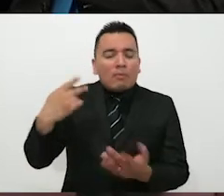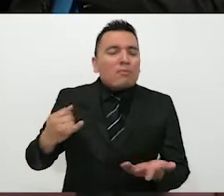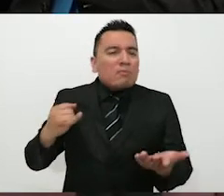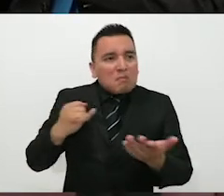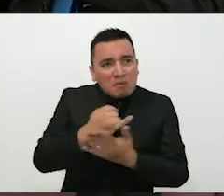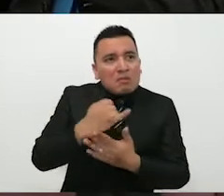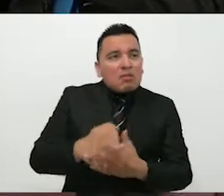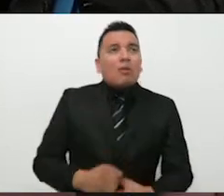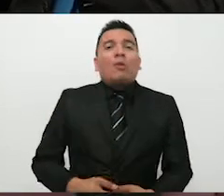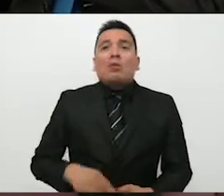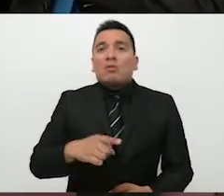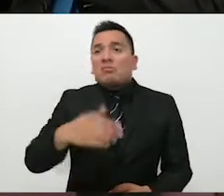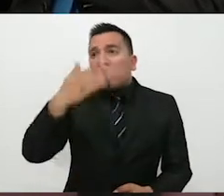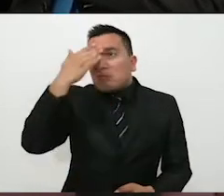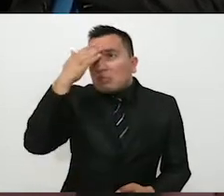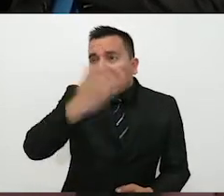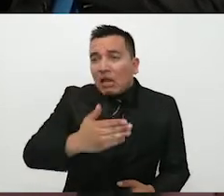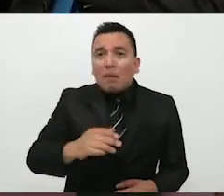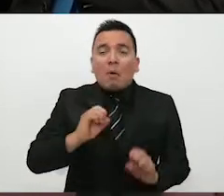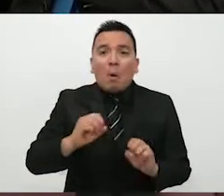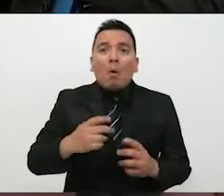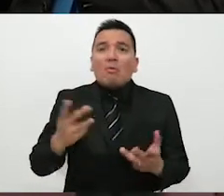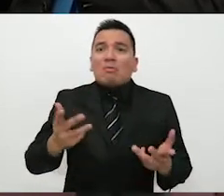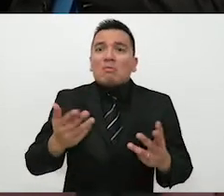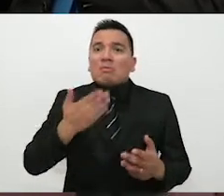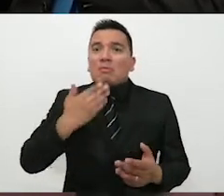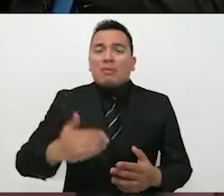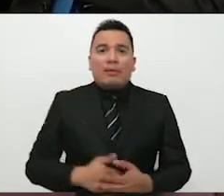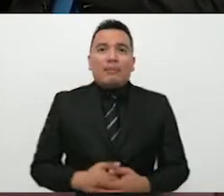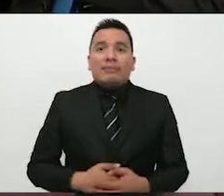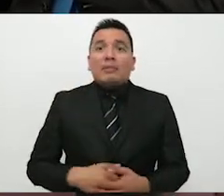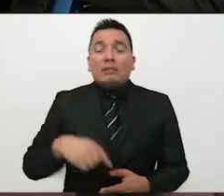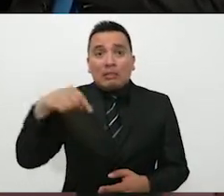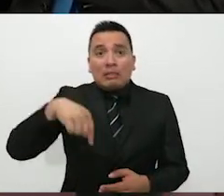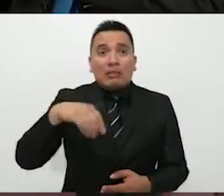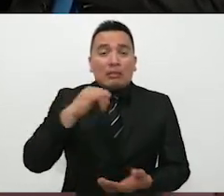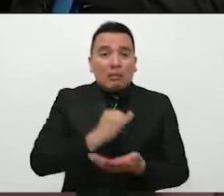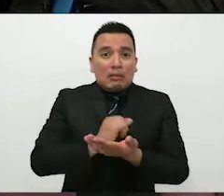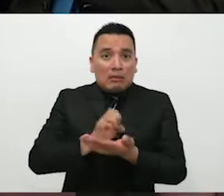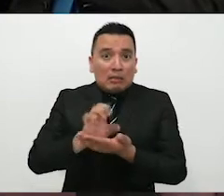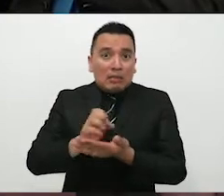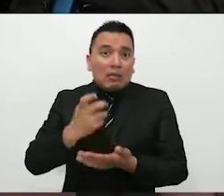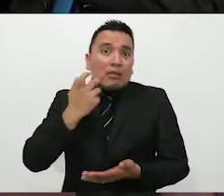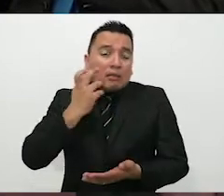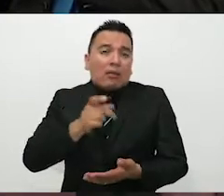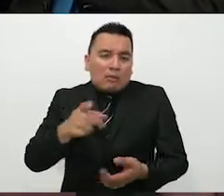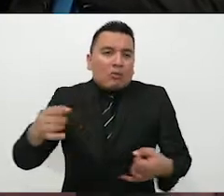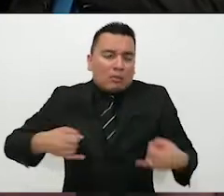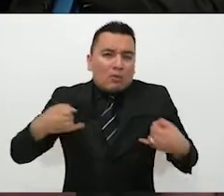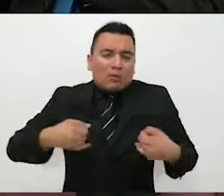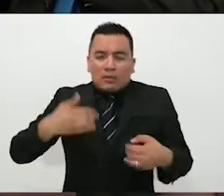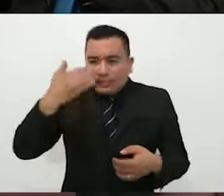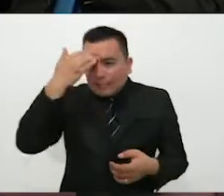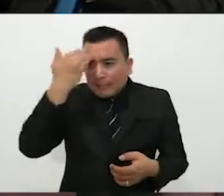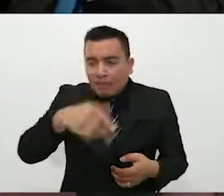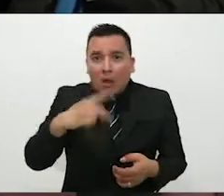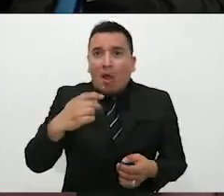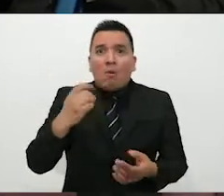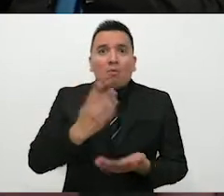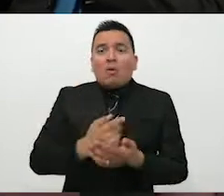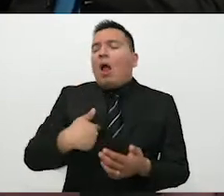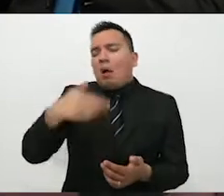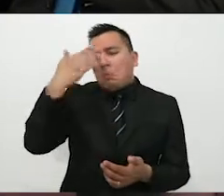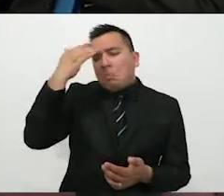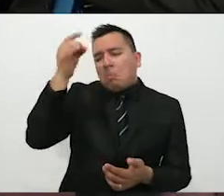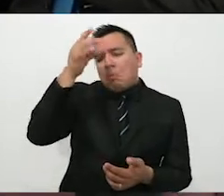Instituto Electoral de Coahuila precisamente eso promueve. Que el joven sepa, pero que no nada más sepa y se quede ahí, que